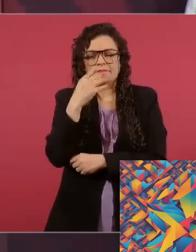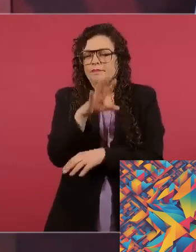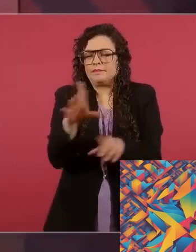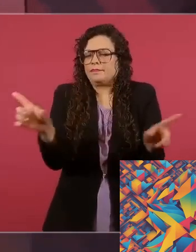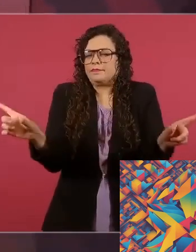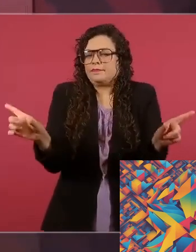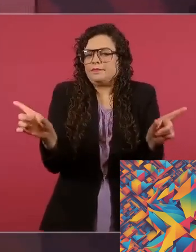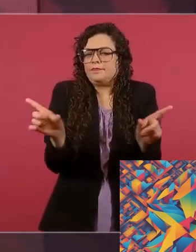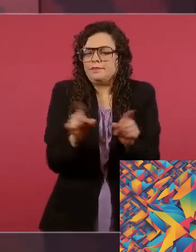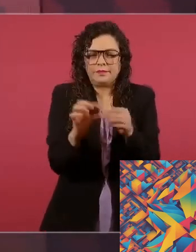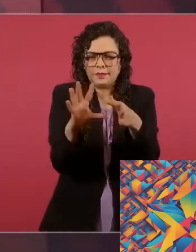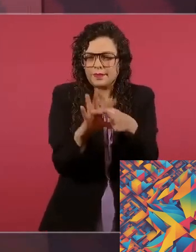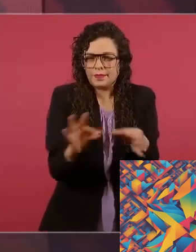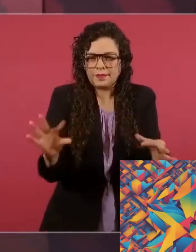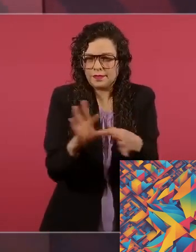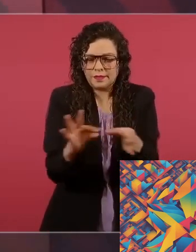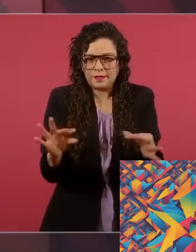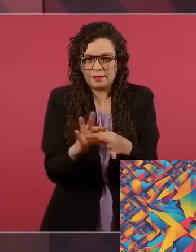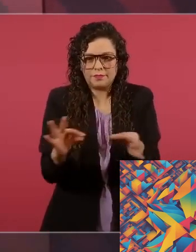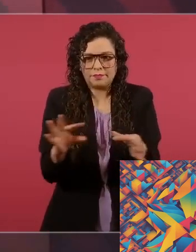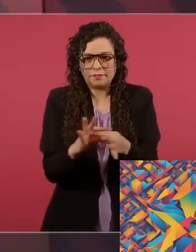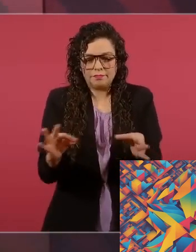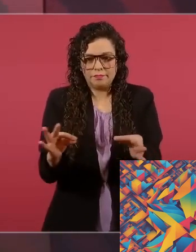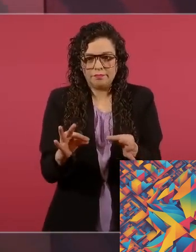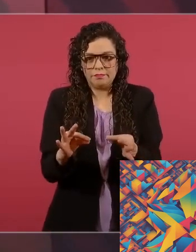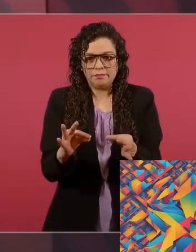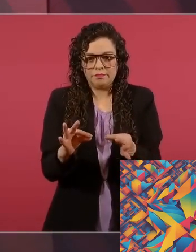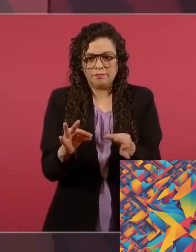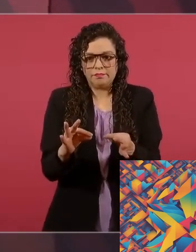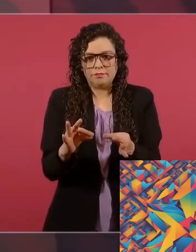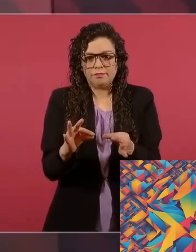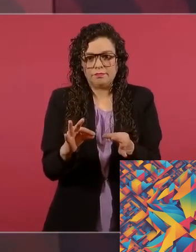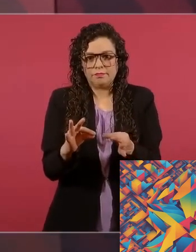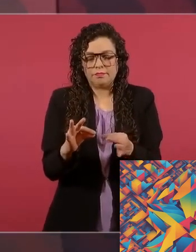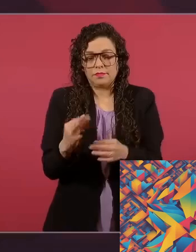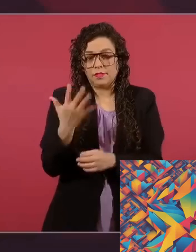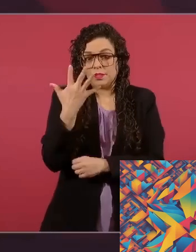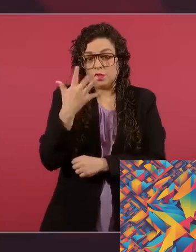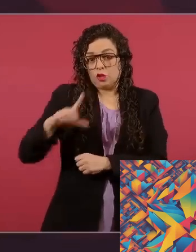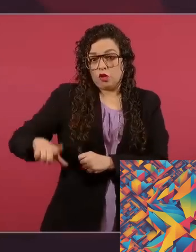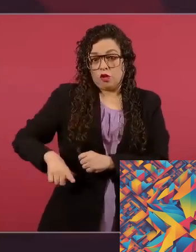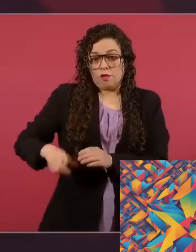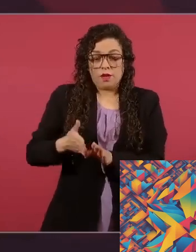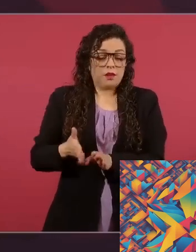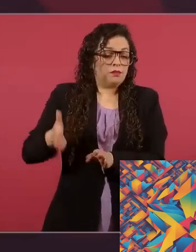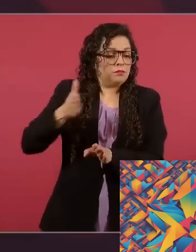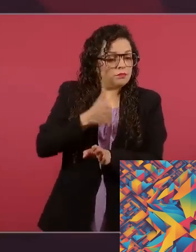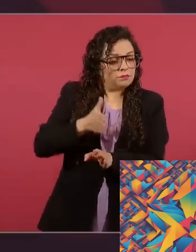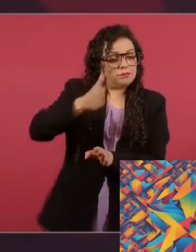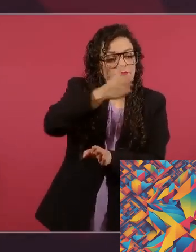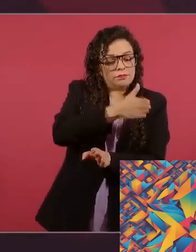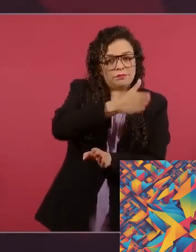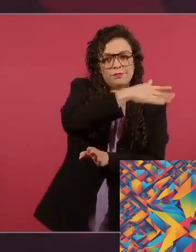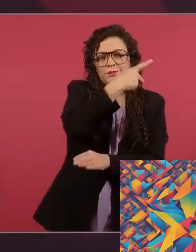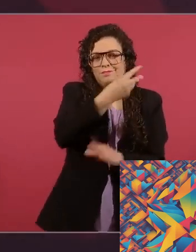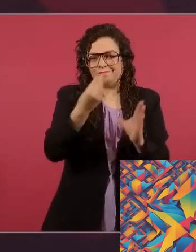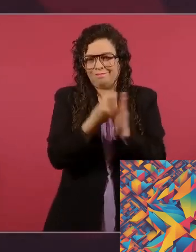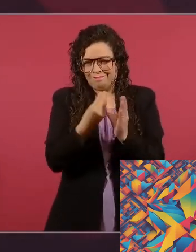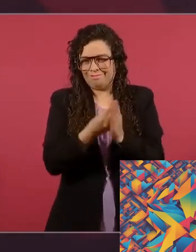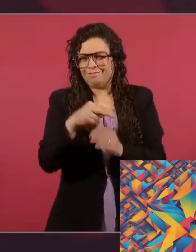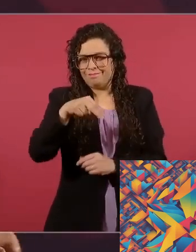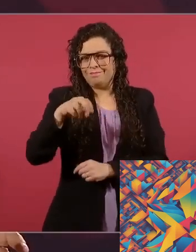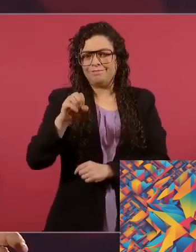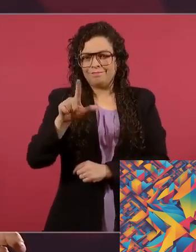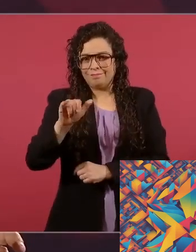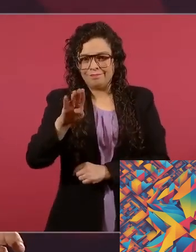fortalecer nuestra democracia. La reciente reforma al Poder Judicial de la Federación, PJF, aunque controvertida, puede